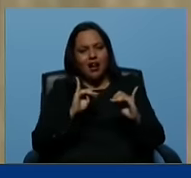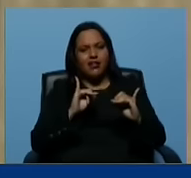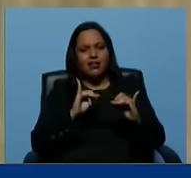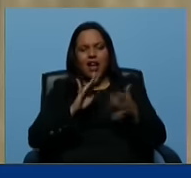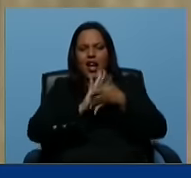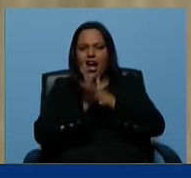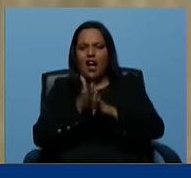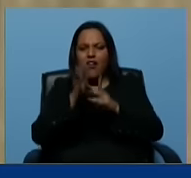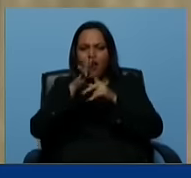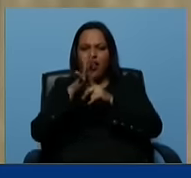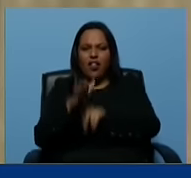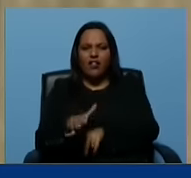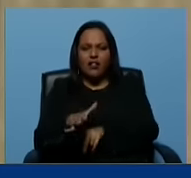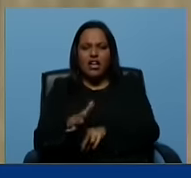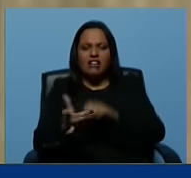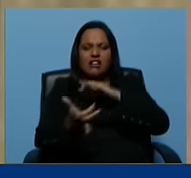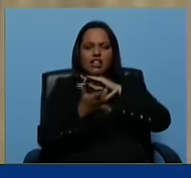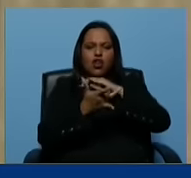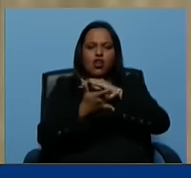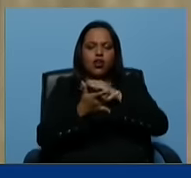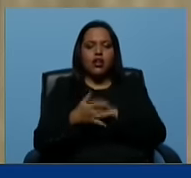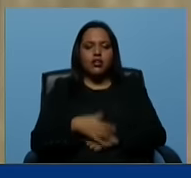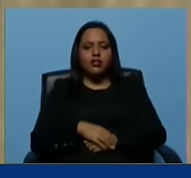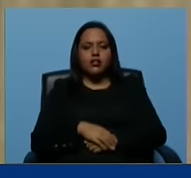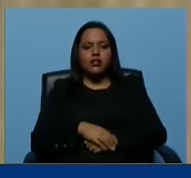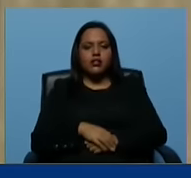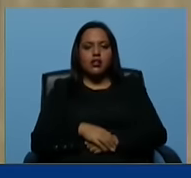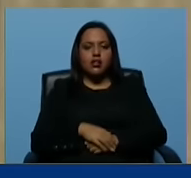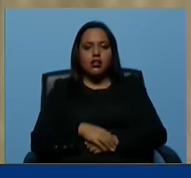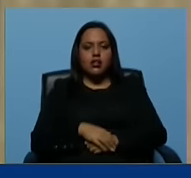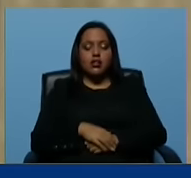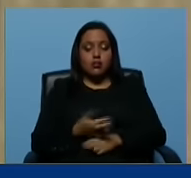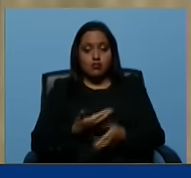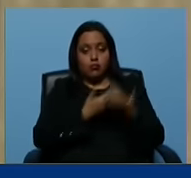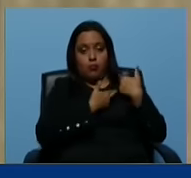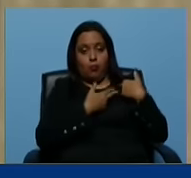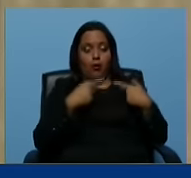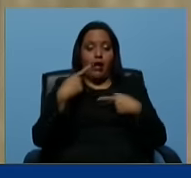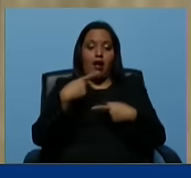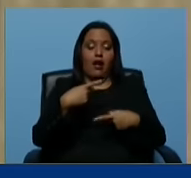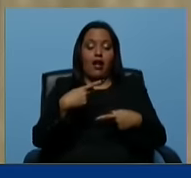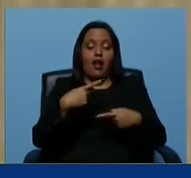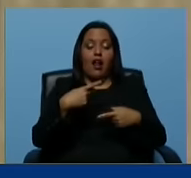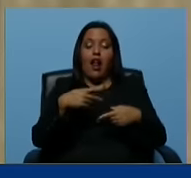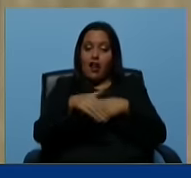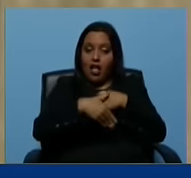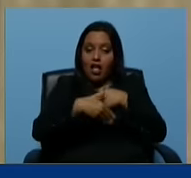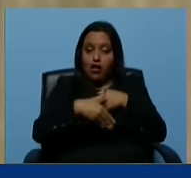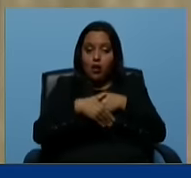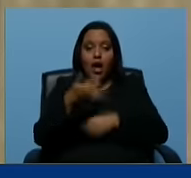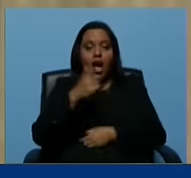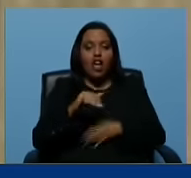dictadura del imperio tecnológico, la dictadura de los dueños de las redes sociales, que imponen por ahí todo lo que les da la gana. ¡Gracias! ¡Gracias!